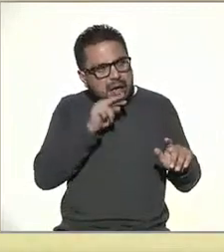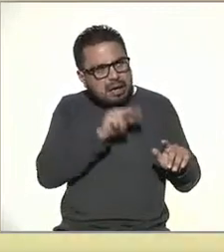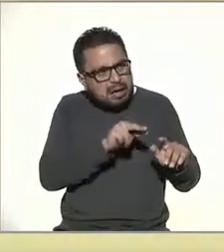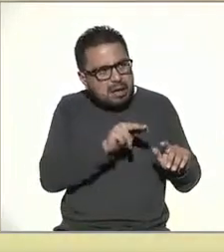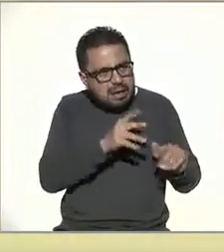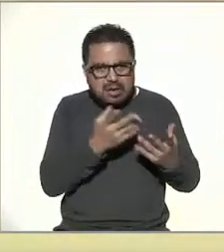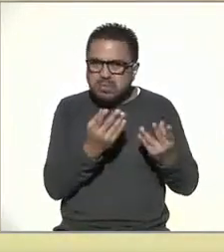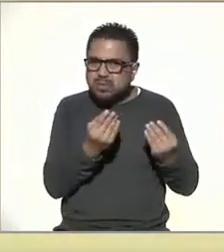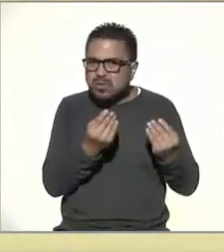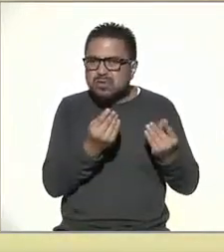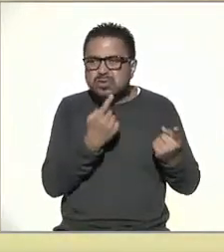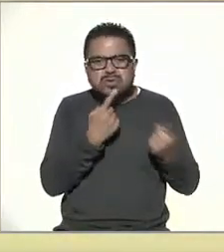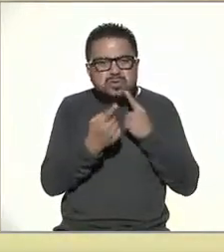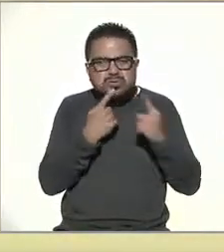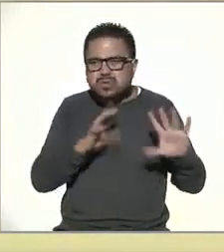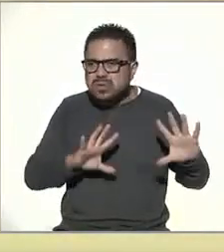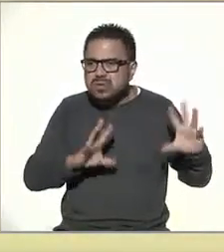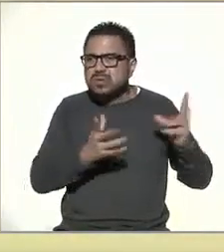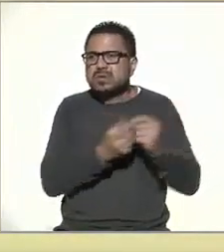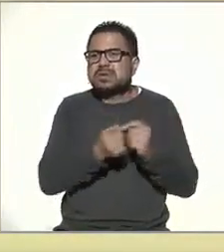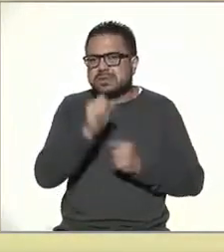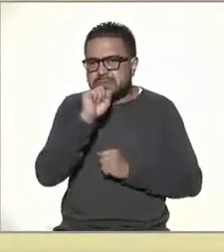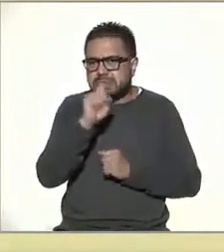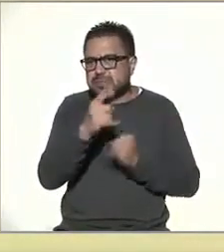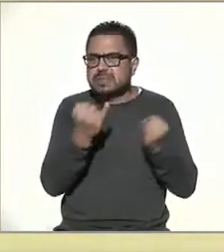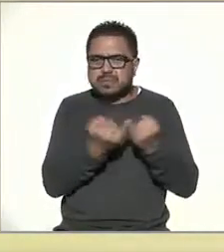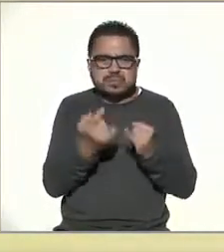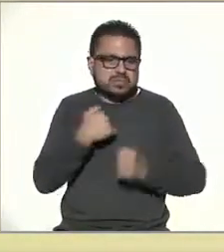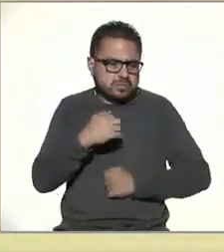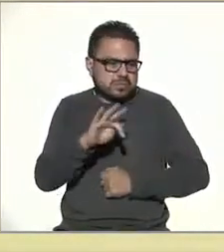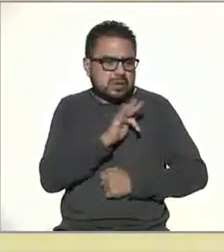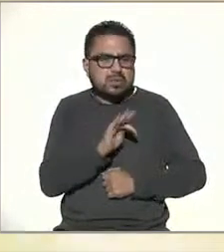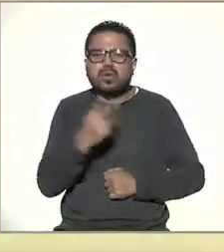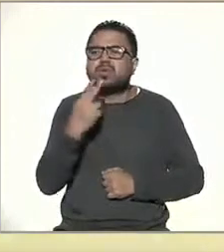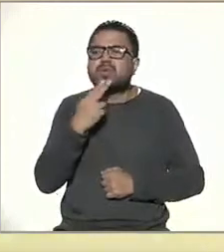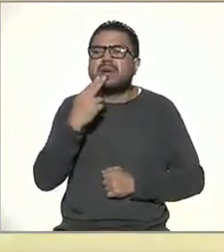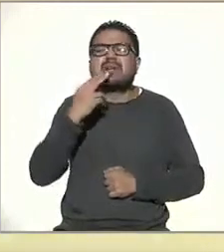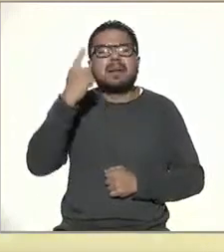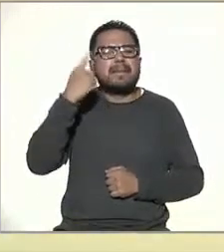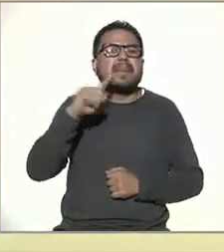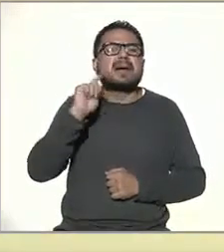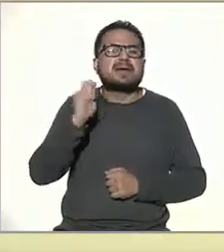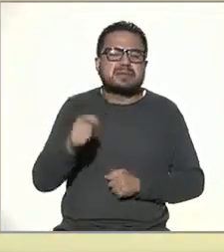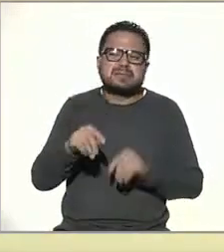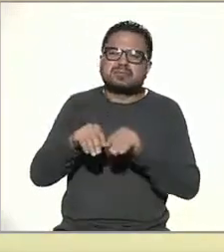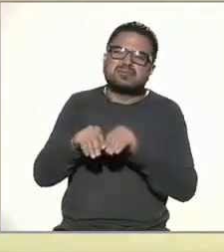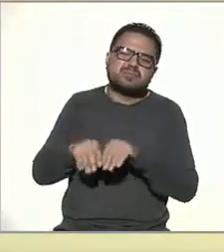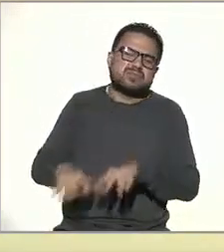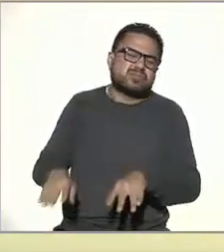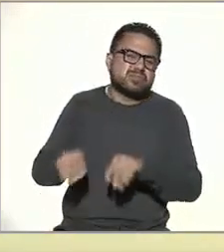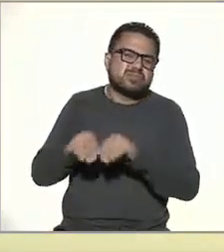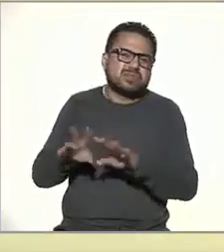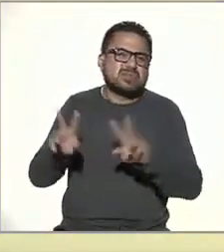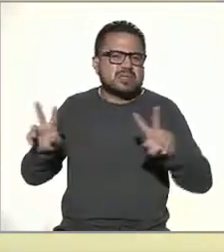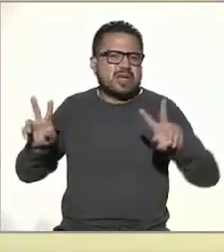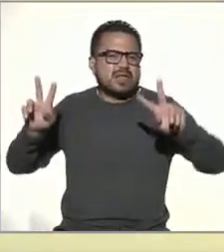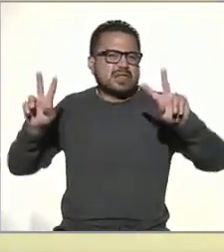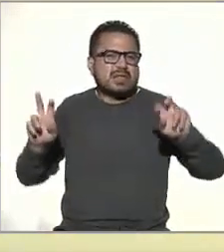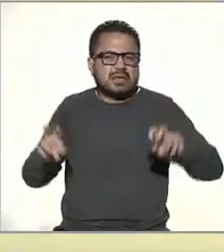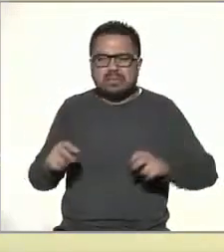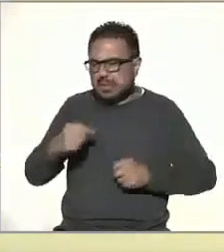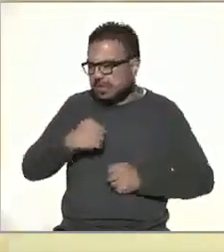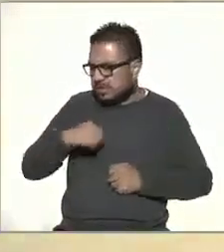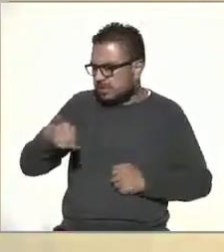muchos tipos de interacciones e incluso uno puede utilizarla para promover los temas que a uno le